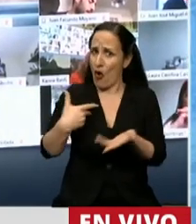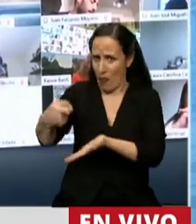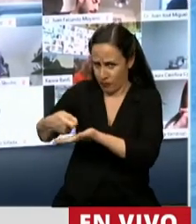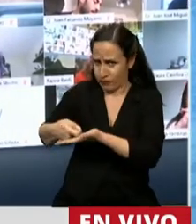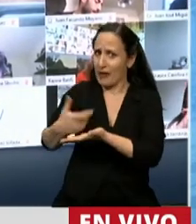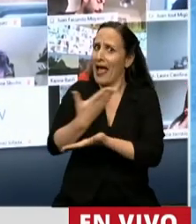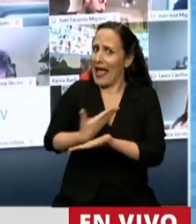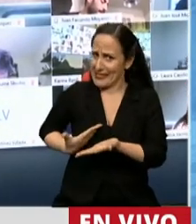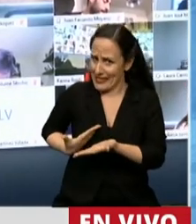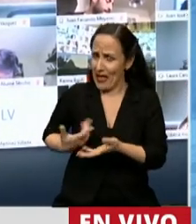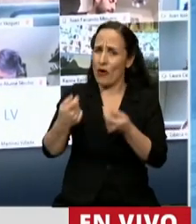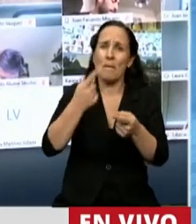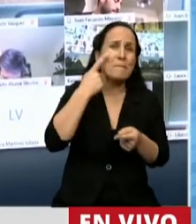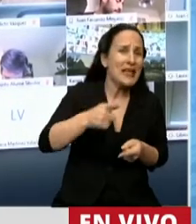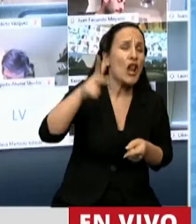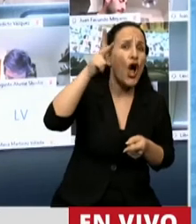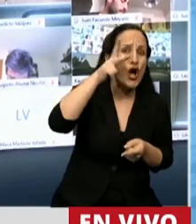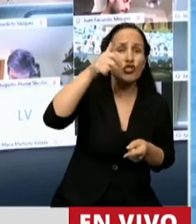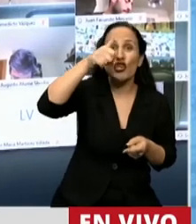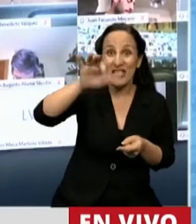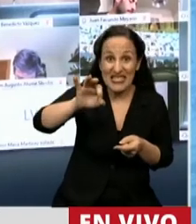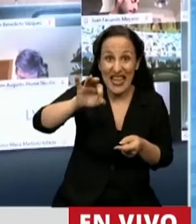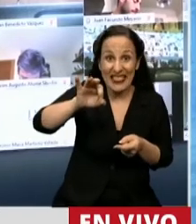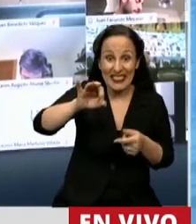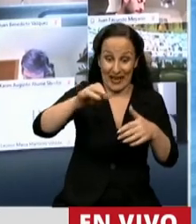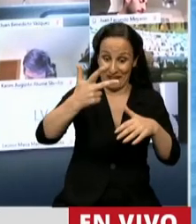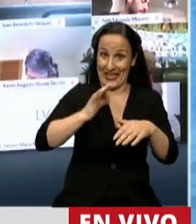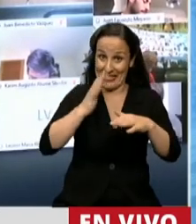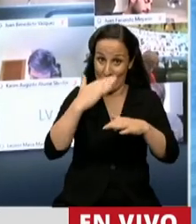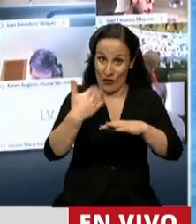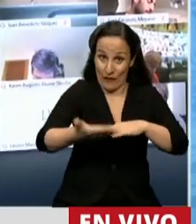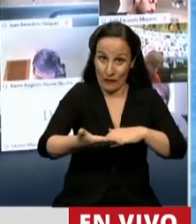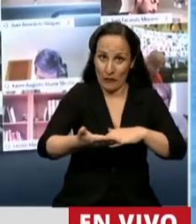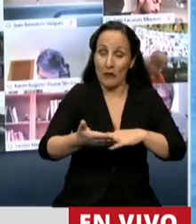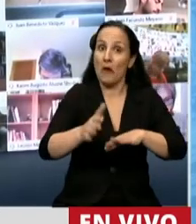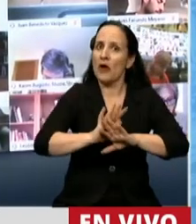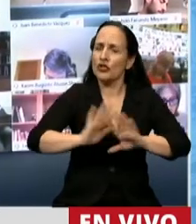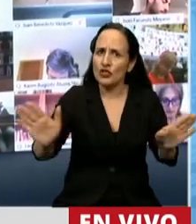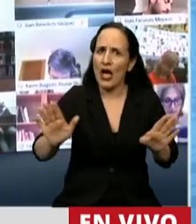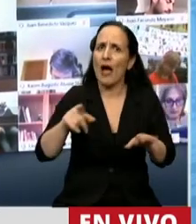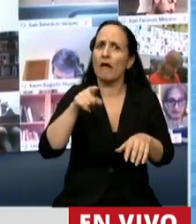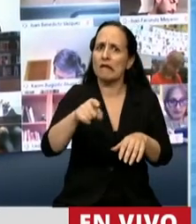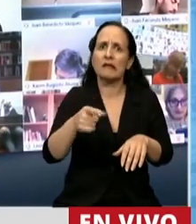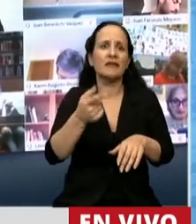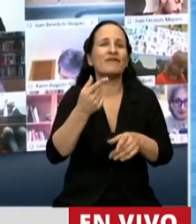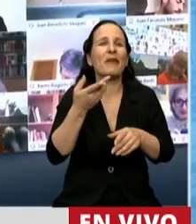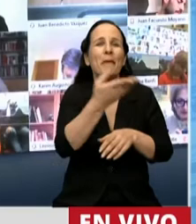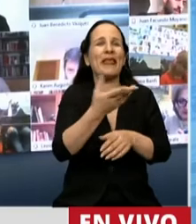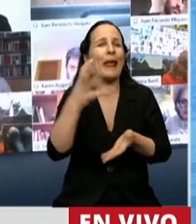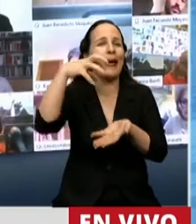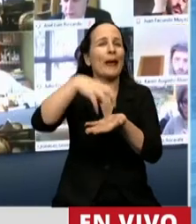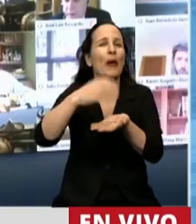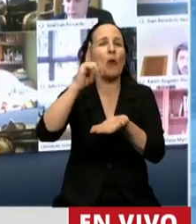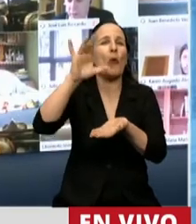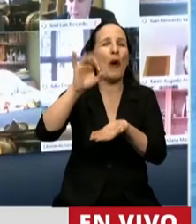ya en 1860, o sea tres años después nada más, estaban pidiendo que se instale un banco en la zona porque